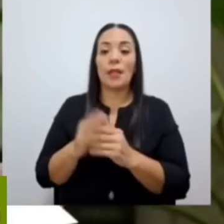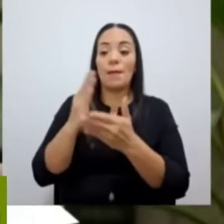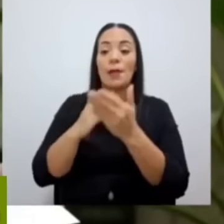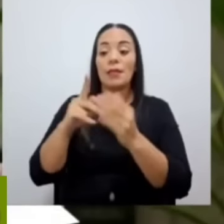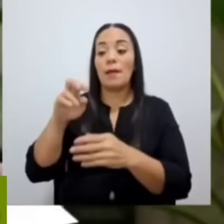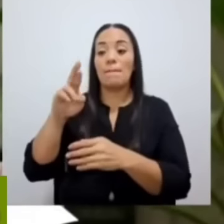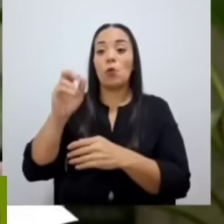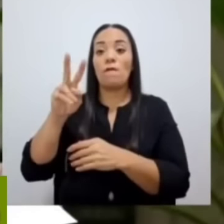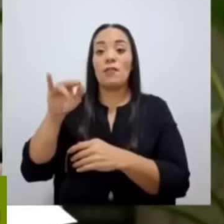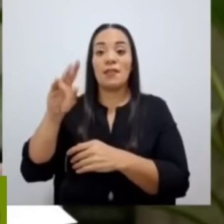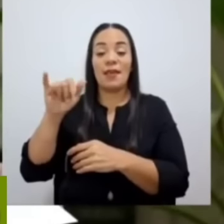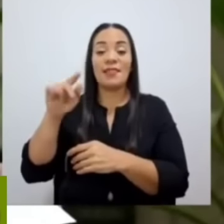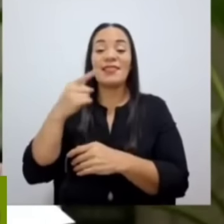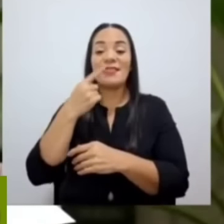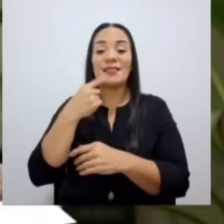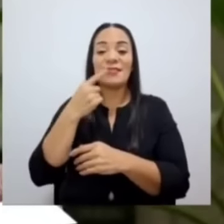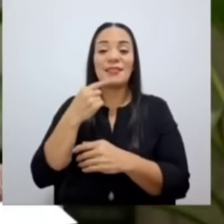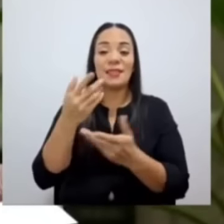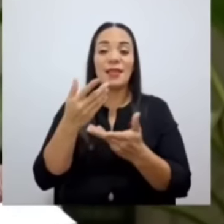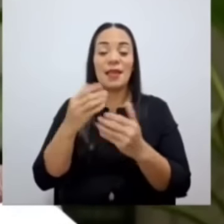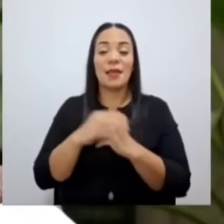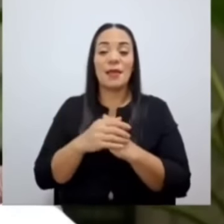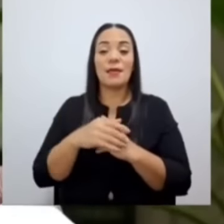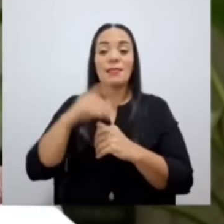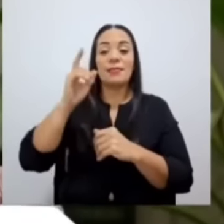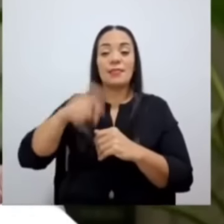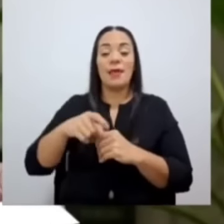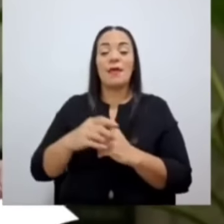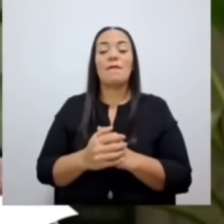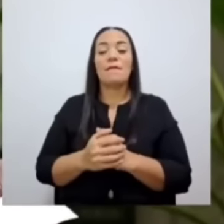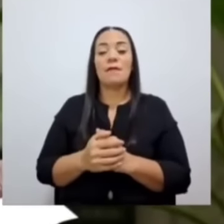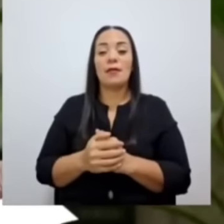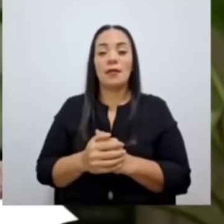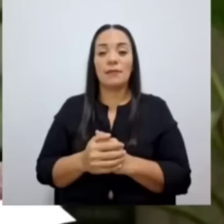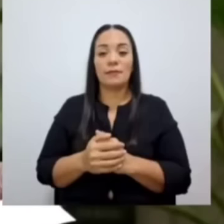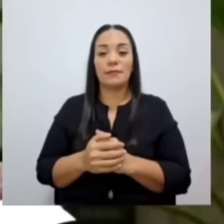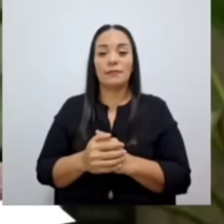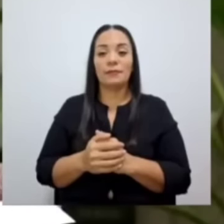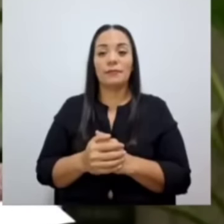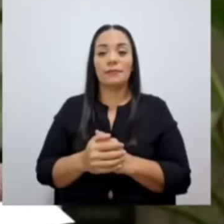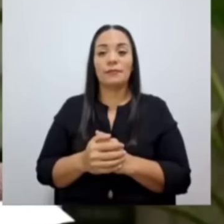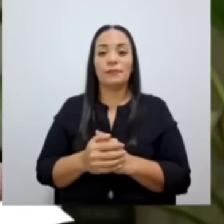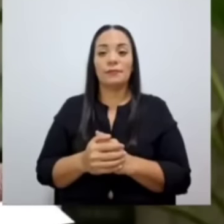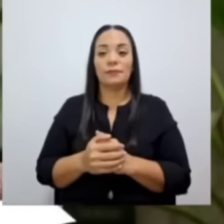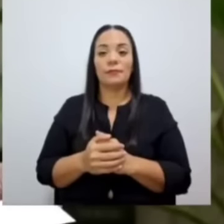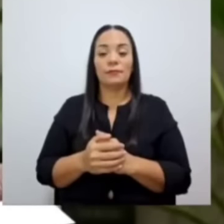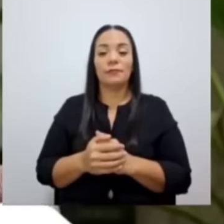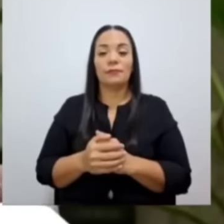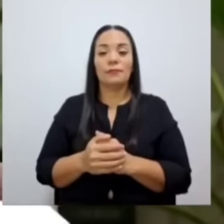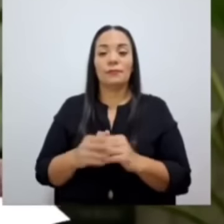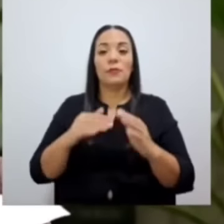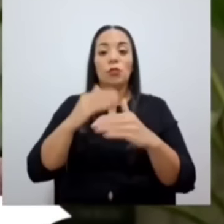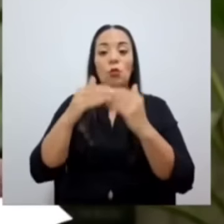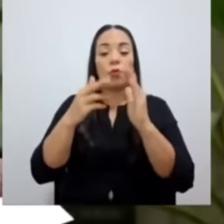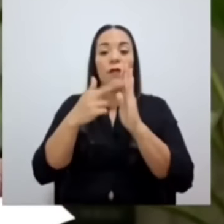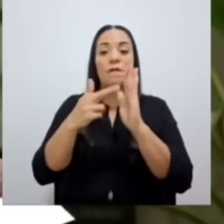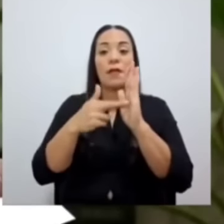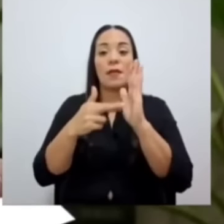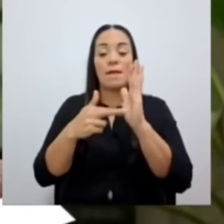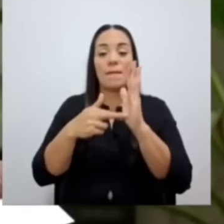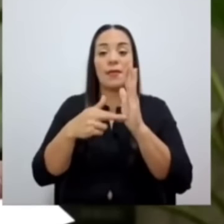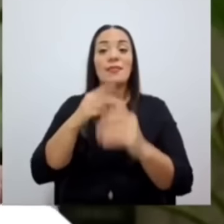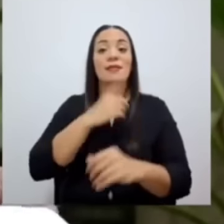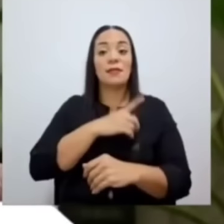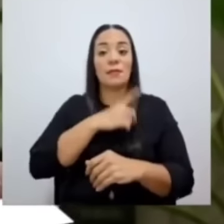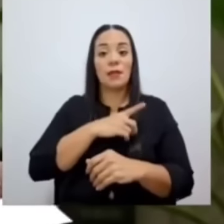Dice que lo que fundamentalmente es que le debe caer todo el régimen disciplinario por